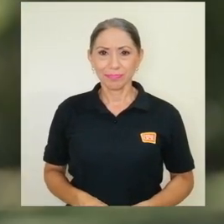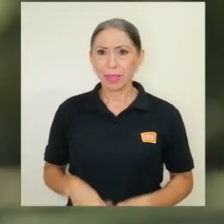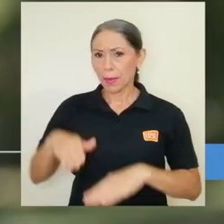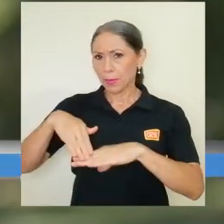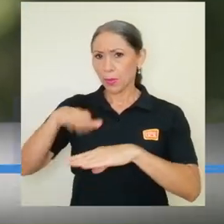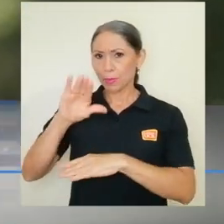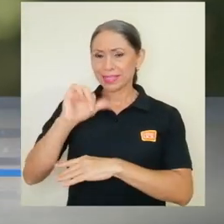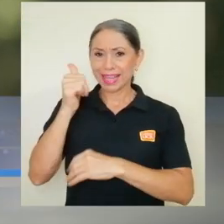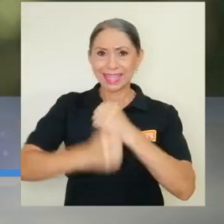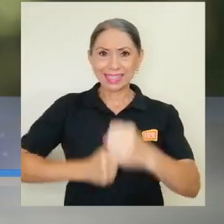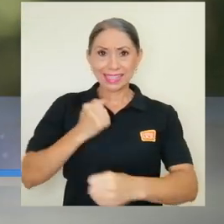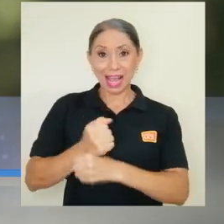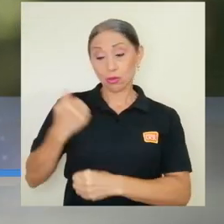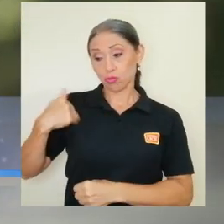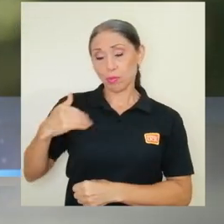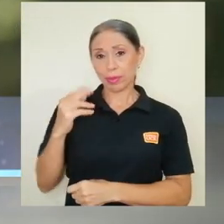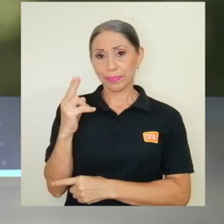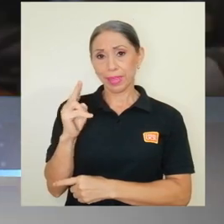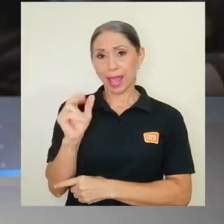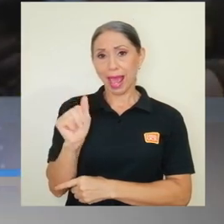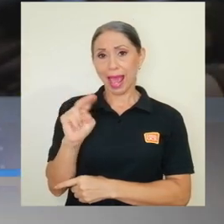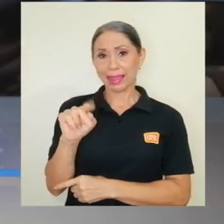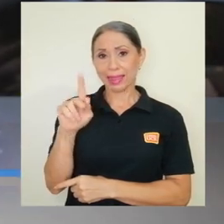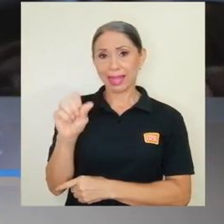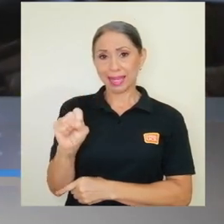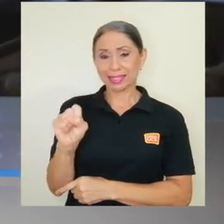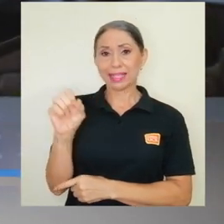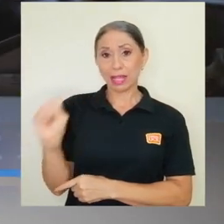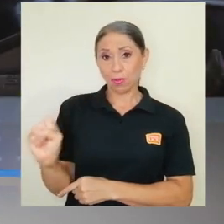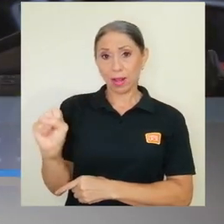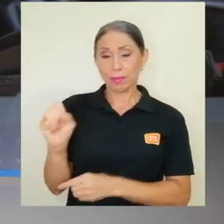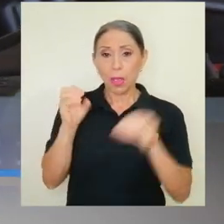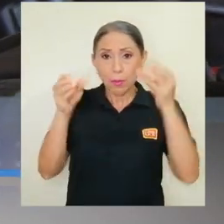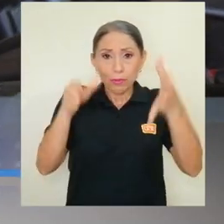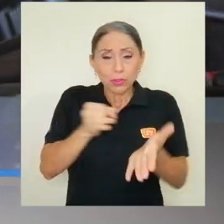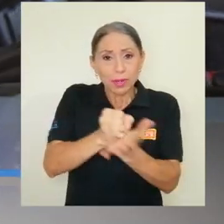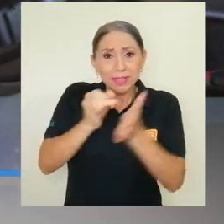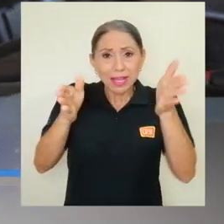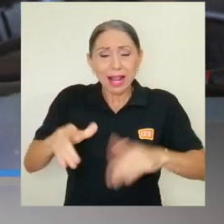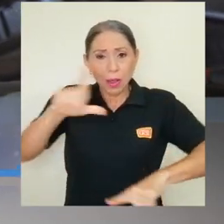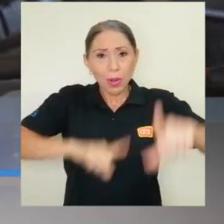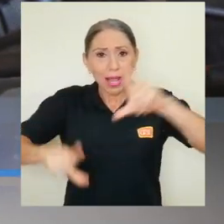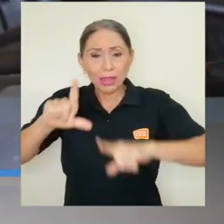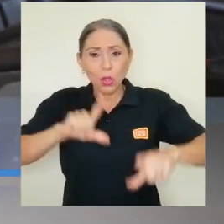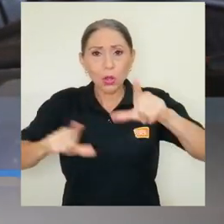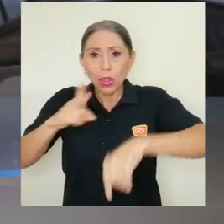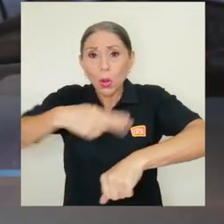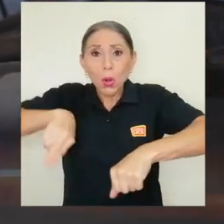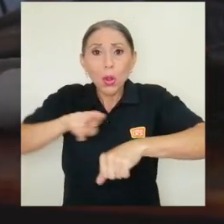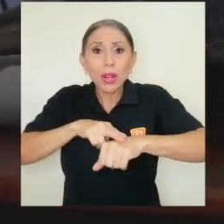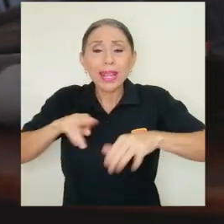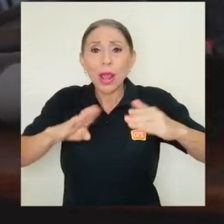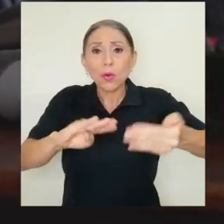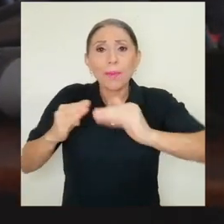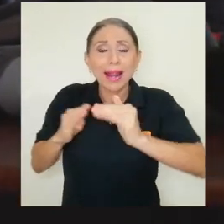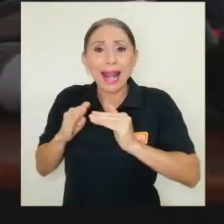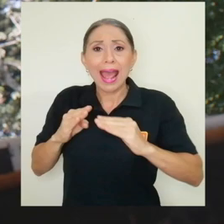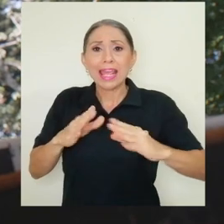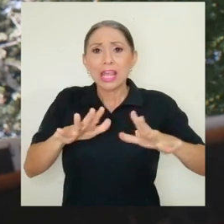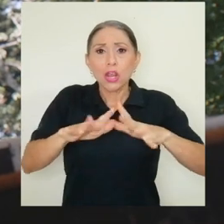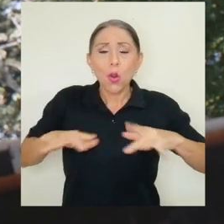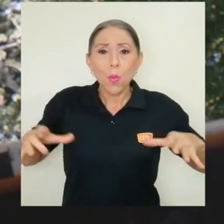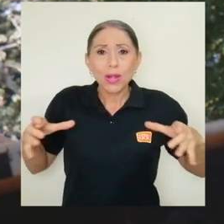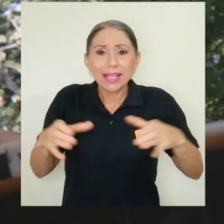Por más de 10 años, Andrés Sandoval, profesor investigador del Laboratorio de Ecología Urbana y Comunicación Animal de la UCR,